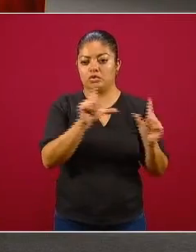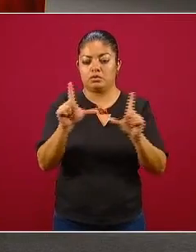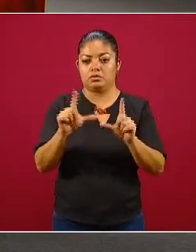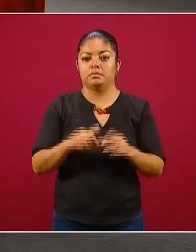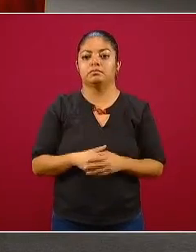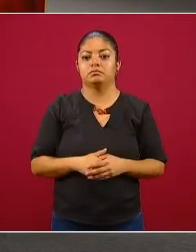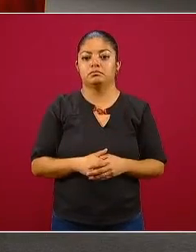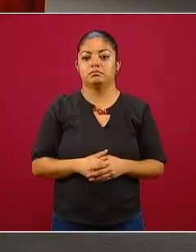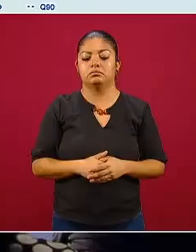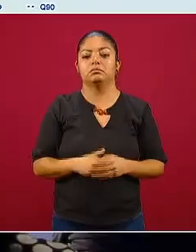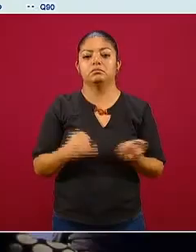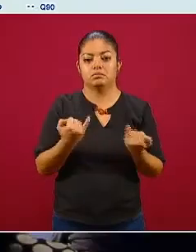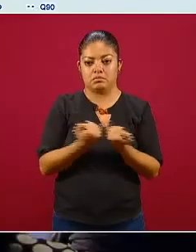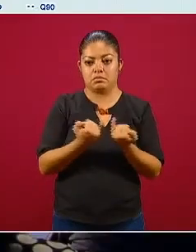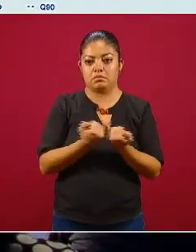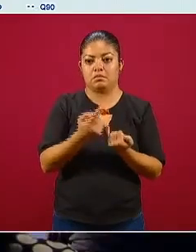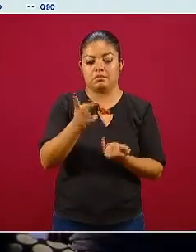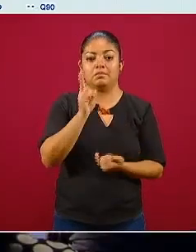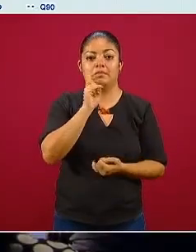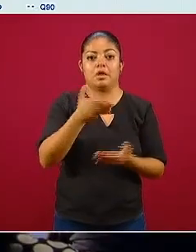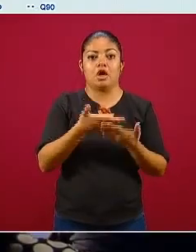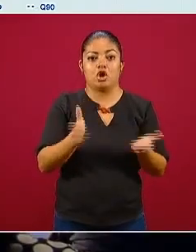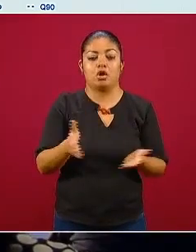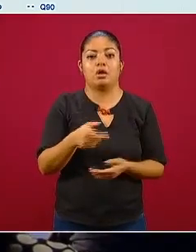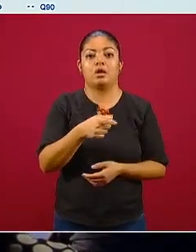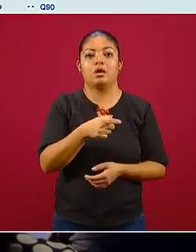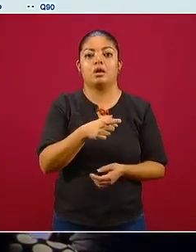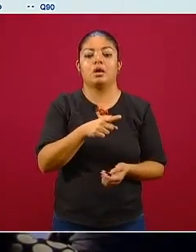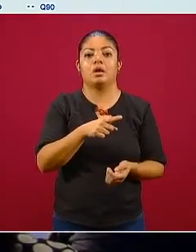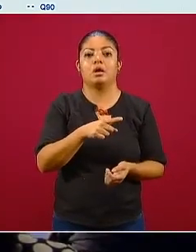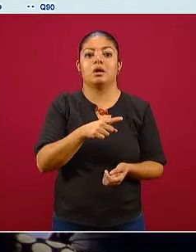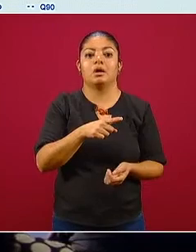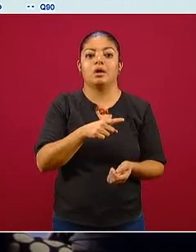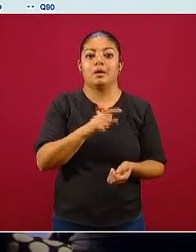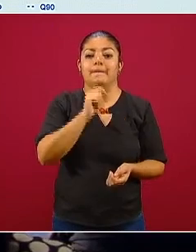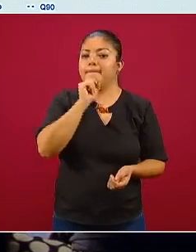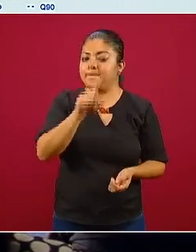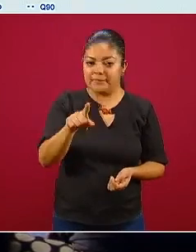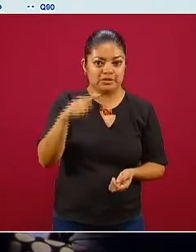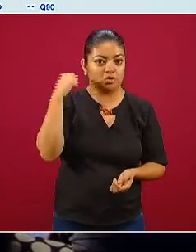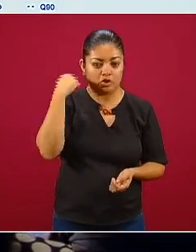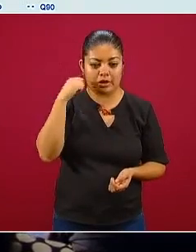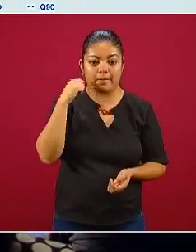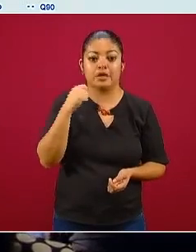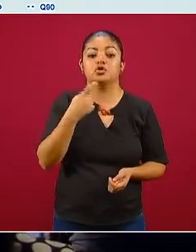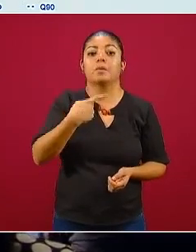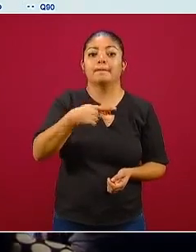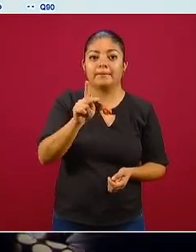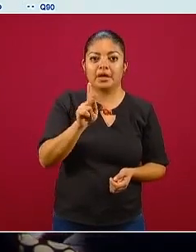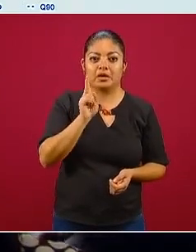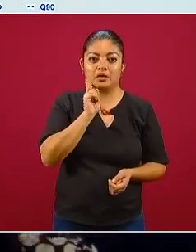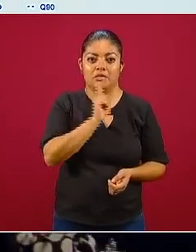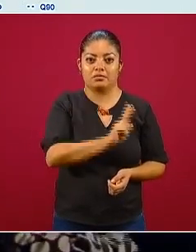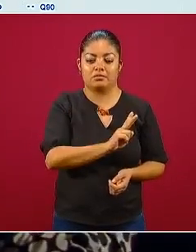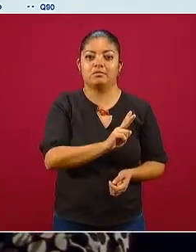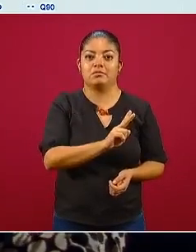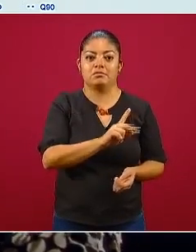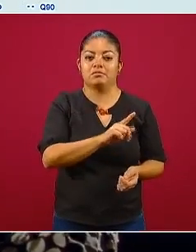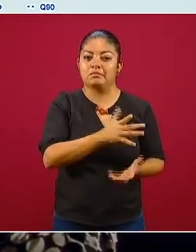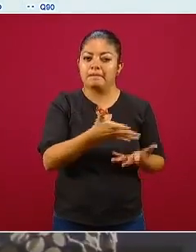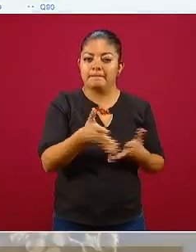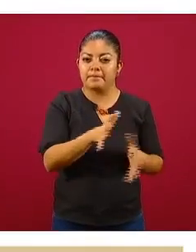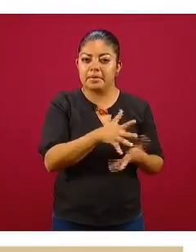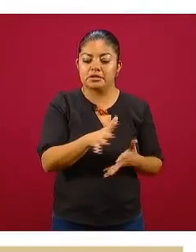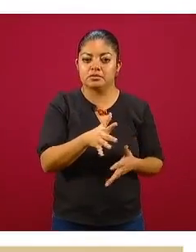también Villahermosa, Tabasco, pero considerando los casos confirmados más los sospechosos y vemos también este